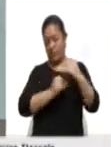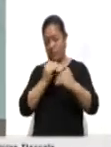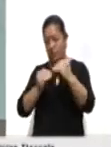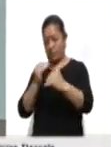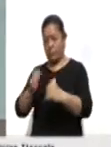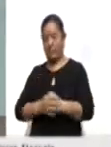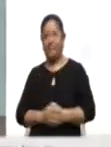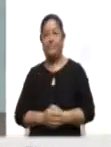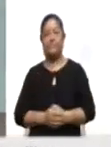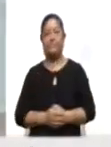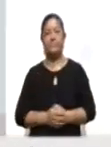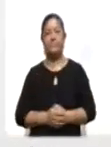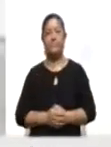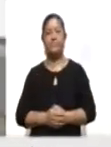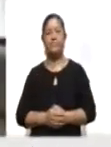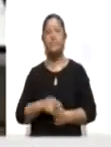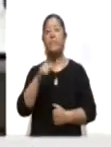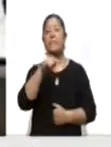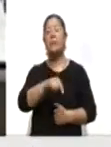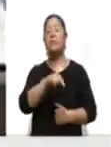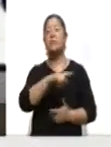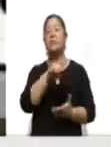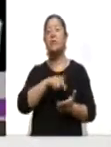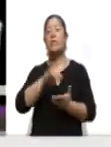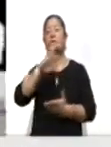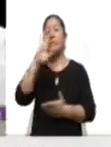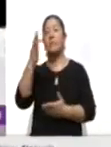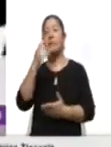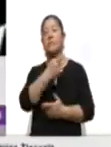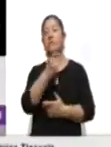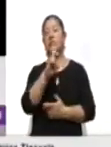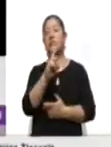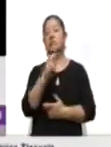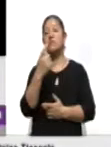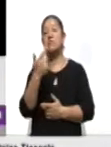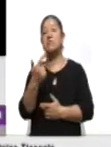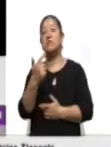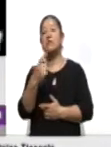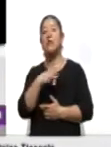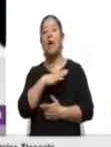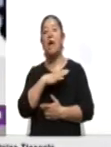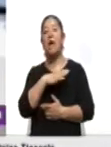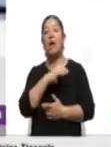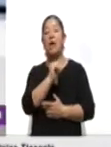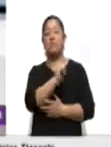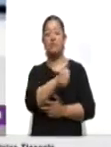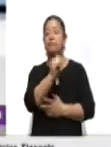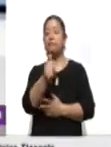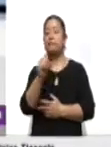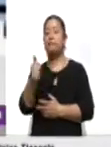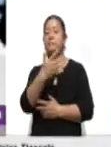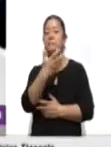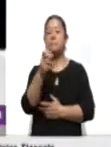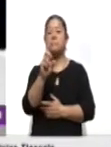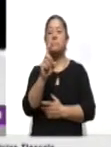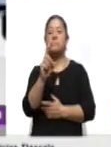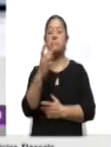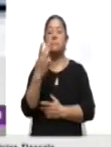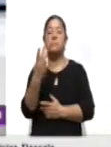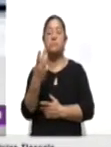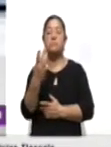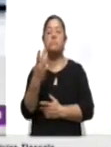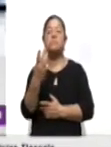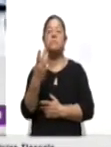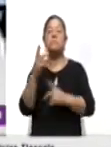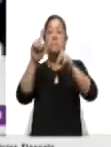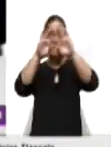este Distrito Electoral Federal. Con 277 secciones se van a insacular a 533 casillas,